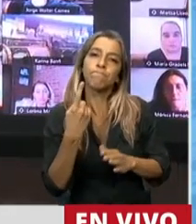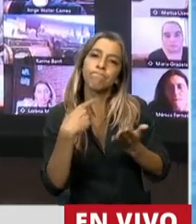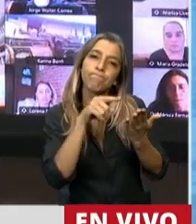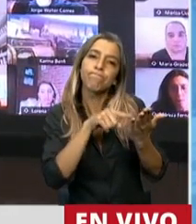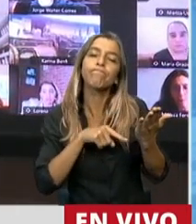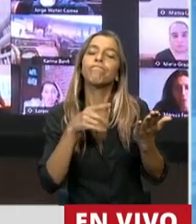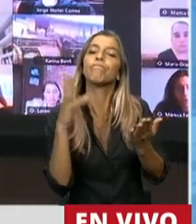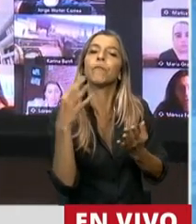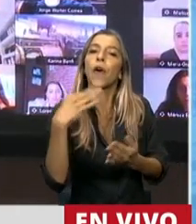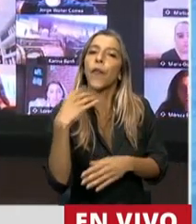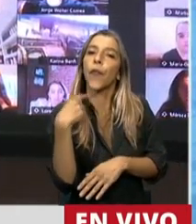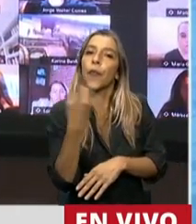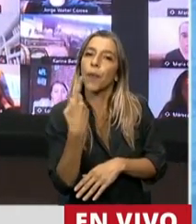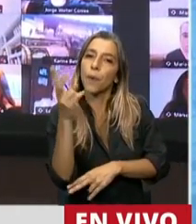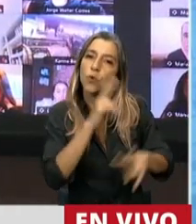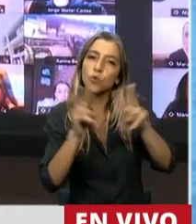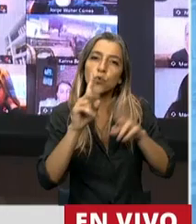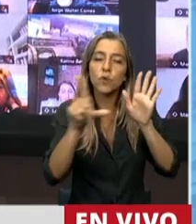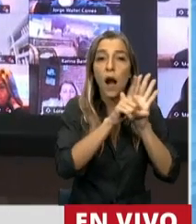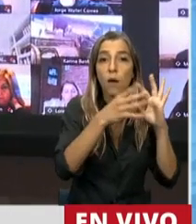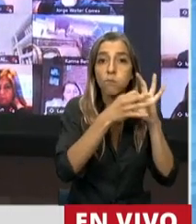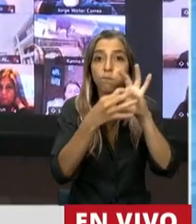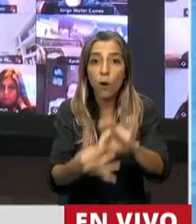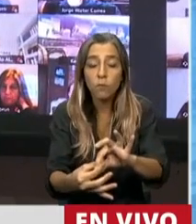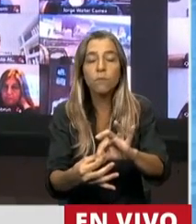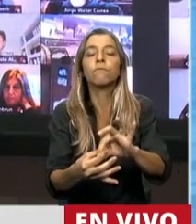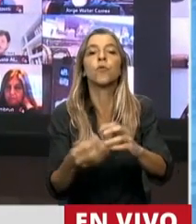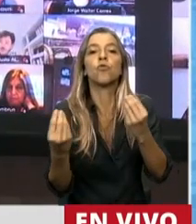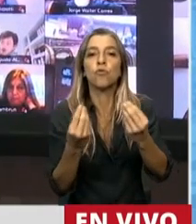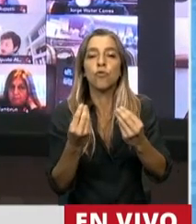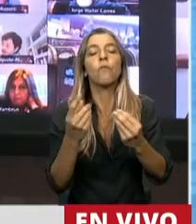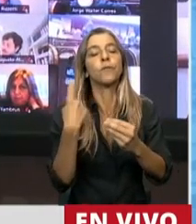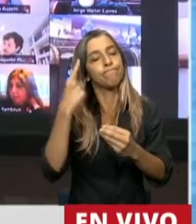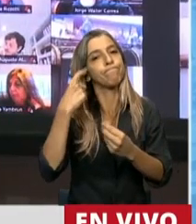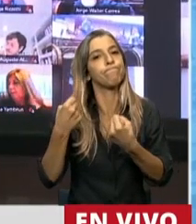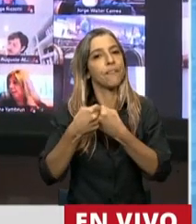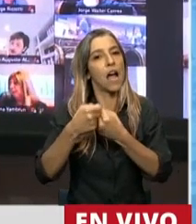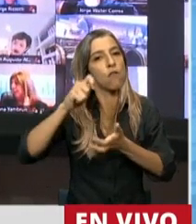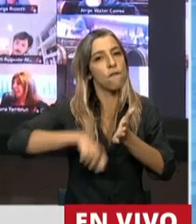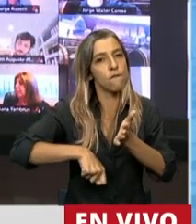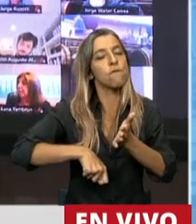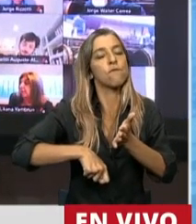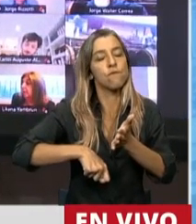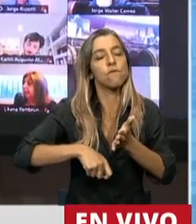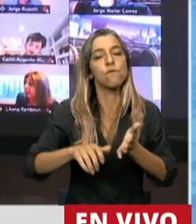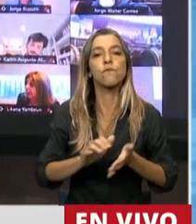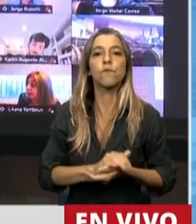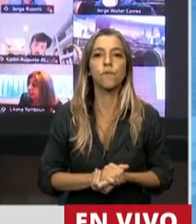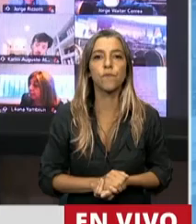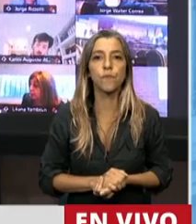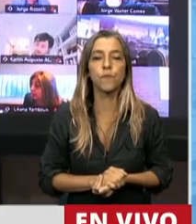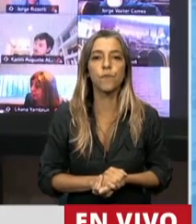cubrir dentro del marco legislativo, en un convenio marco, bien valga la palabra,